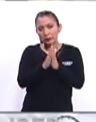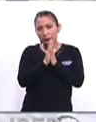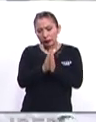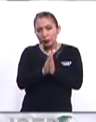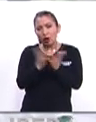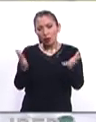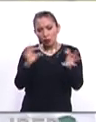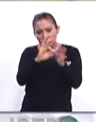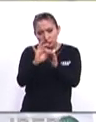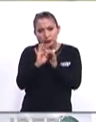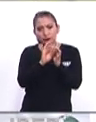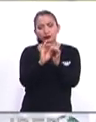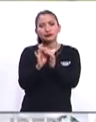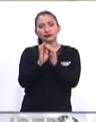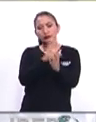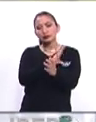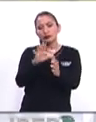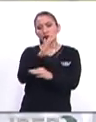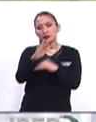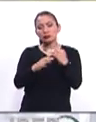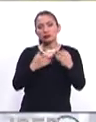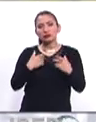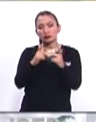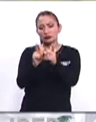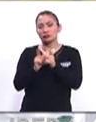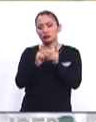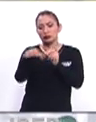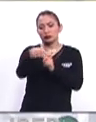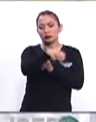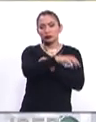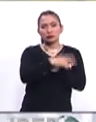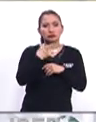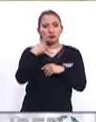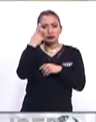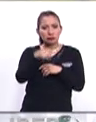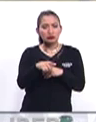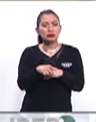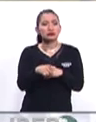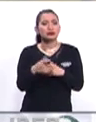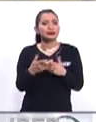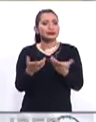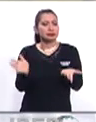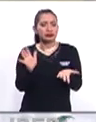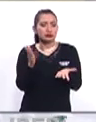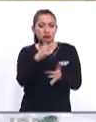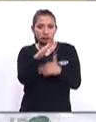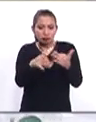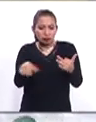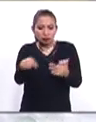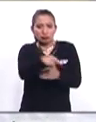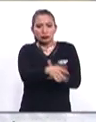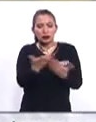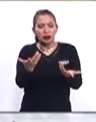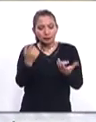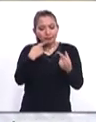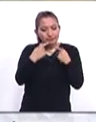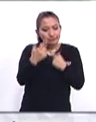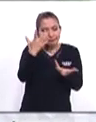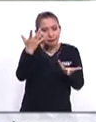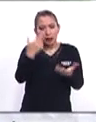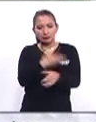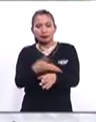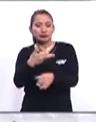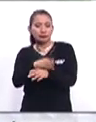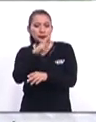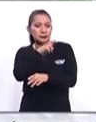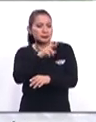como una unidad general de todos los partidos políticos para pues entre todos llegar a una